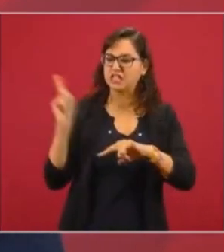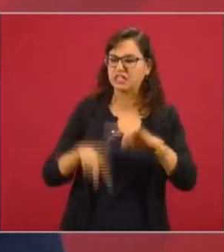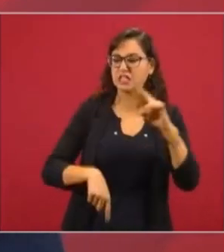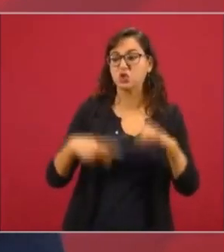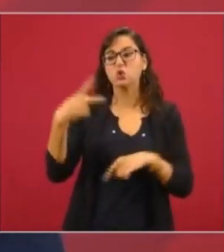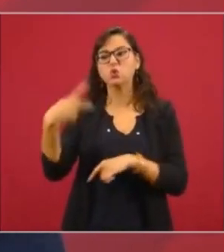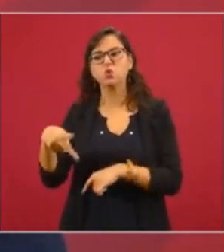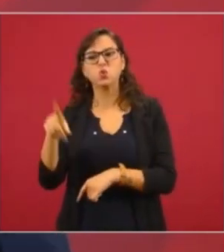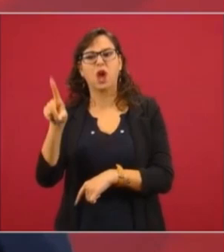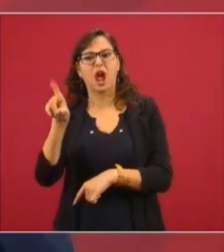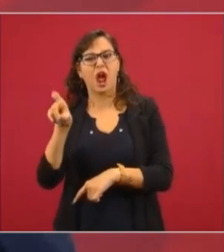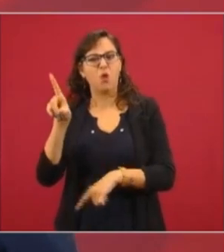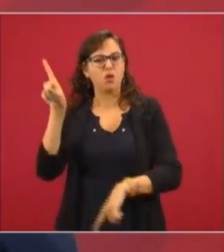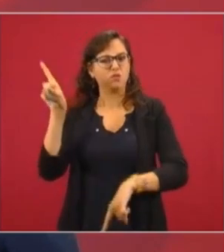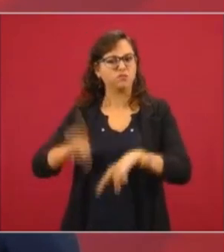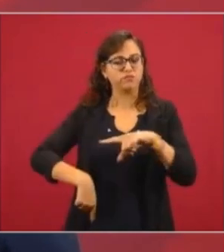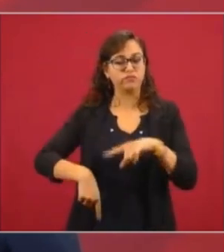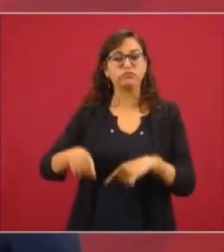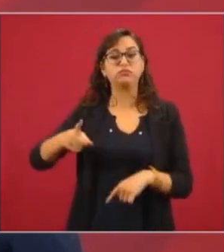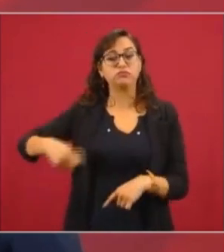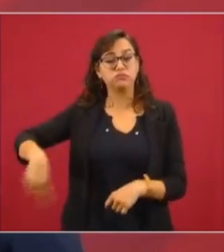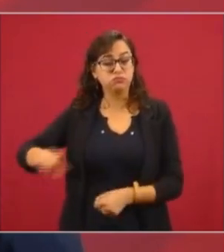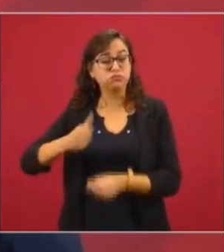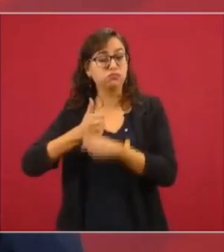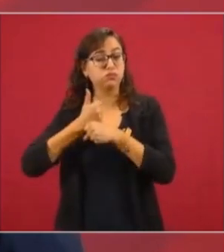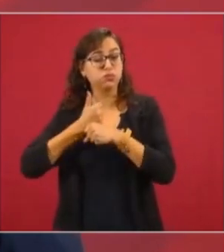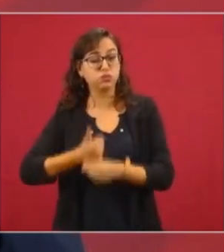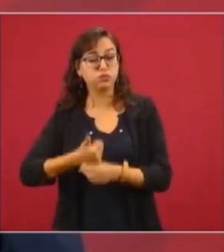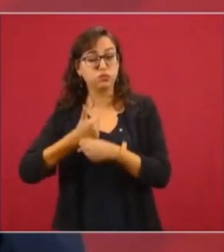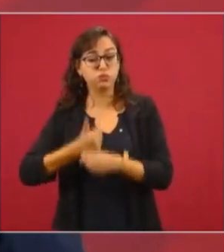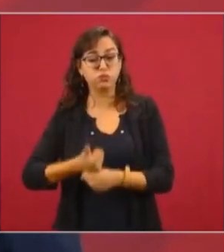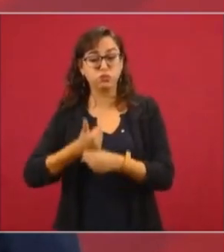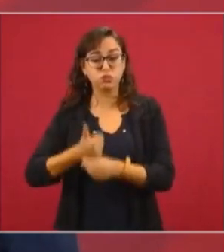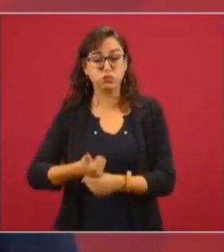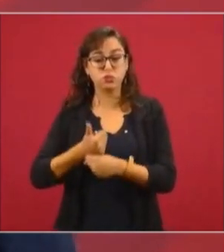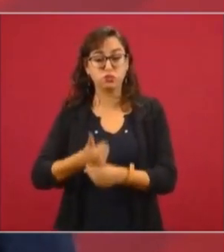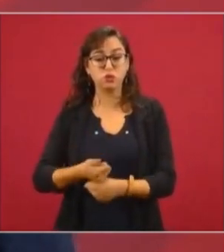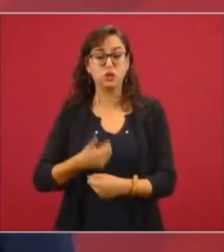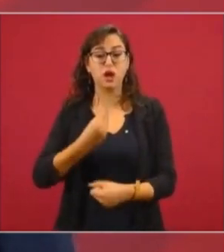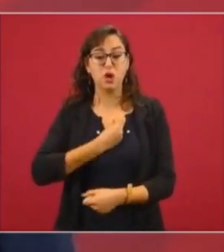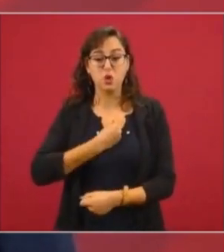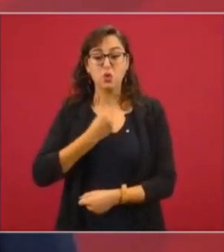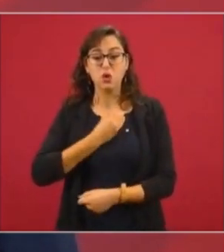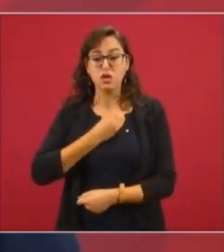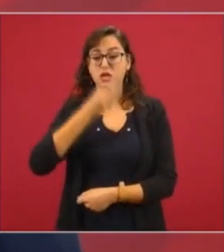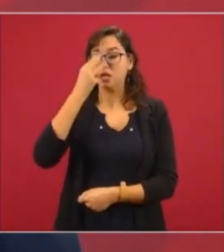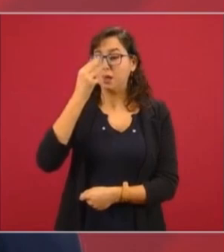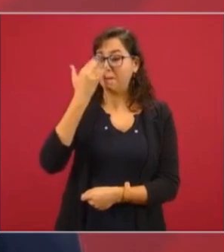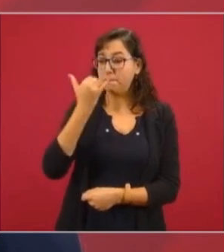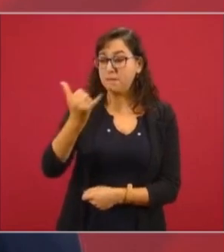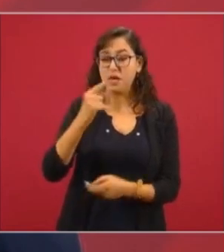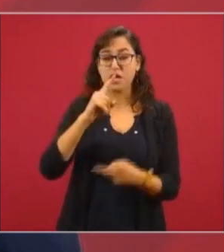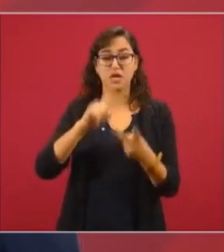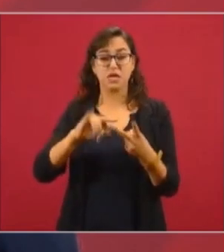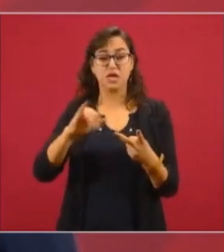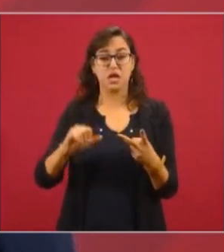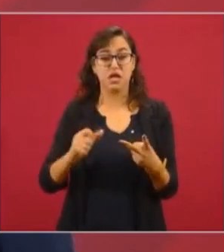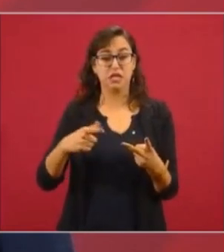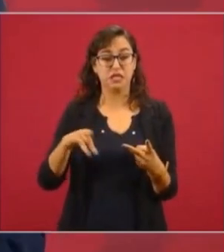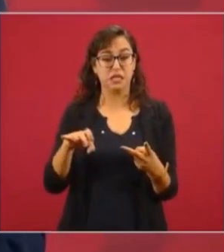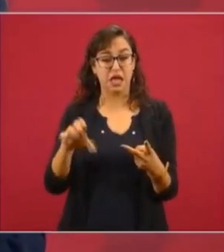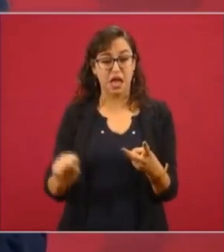Esto fue lo que padecieron los mayas, lo que padecieron los yaquis.